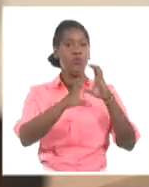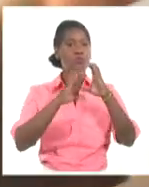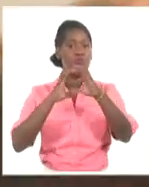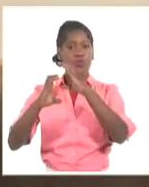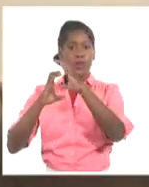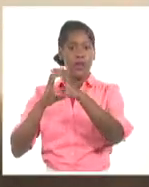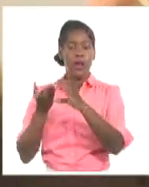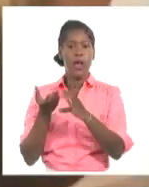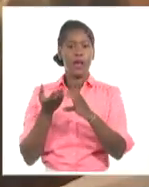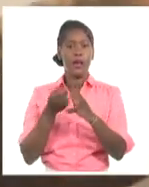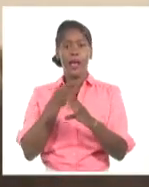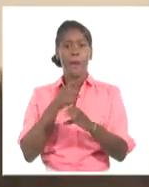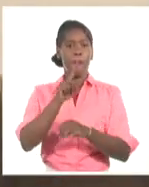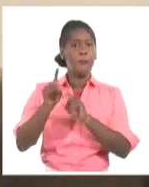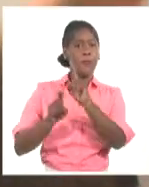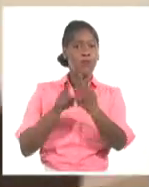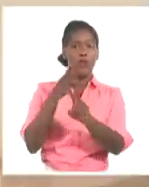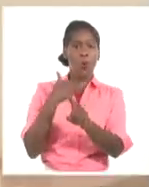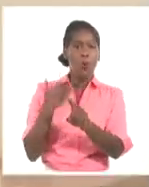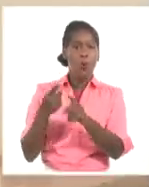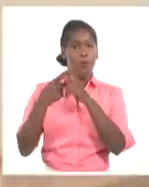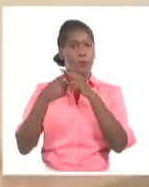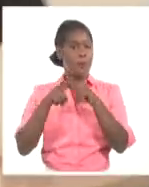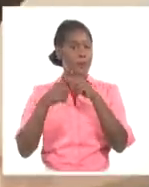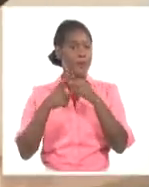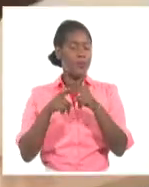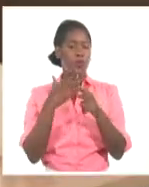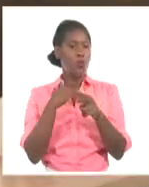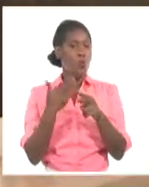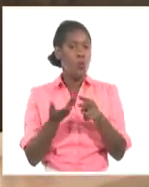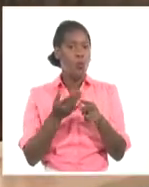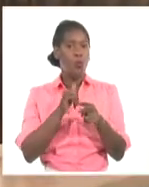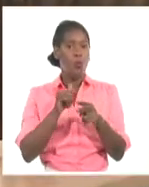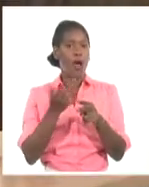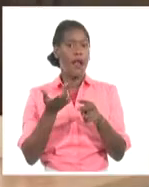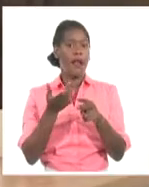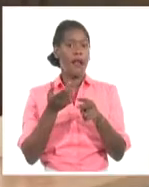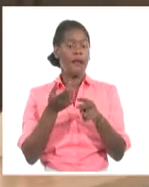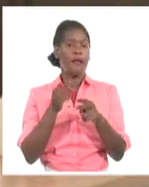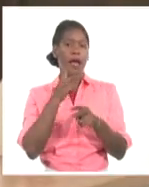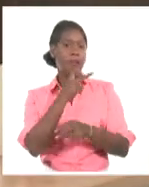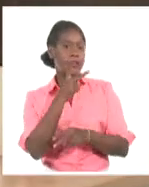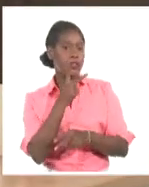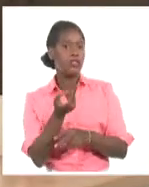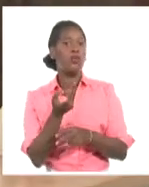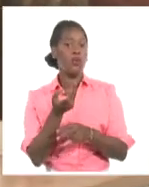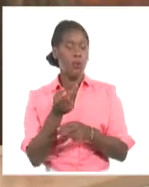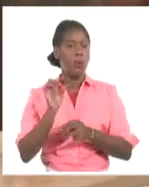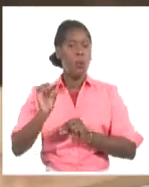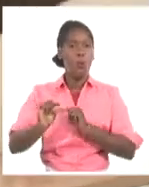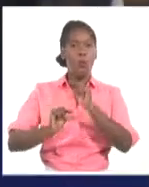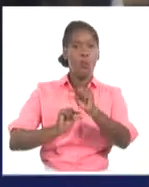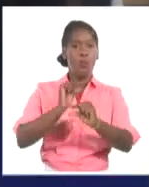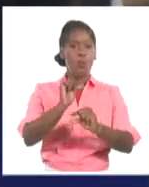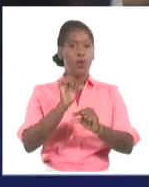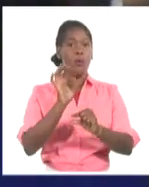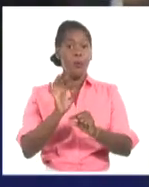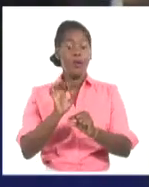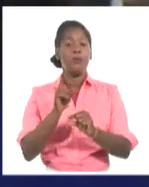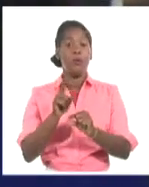comunidad, cómo aquella era brigadista sanitaria, cómo aquella es colaboradora de la casa y es fisioterapeuta,